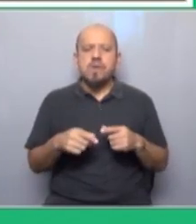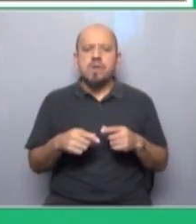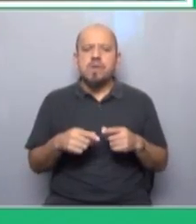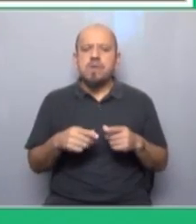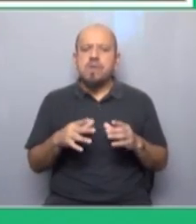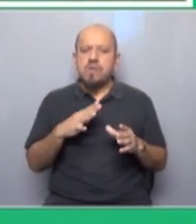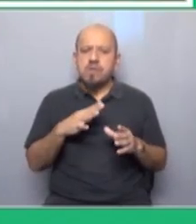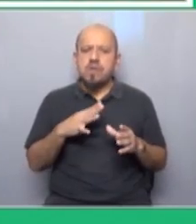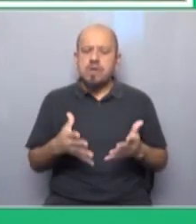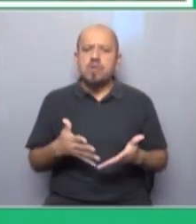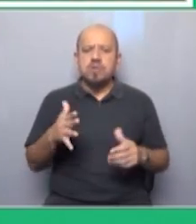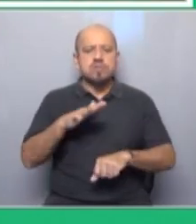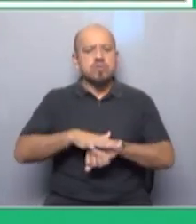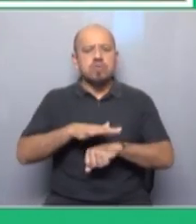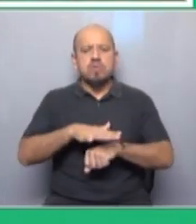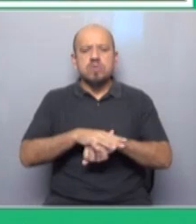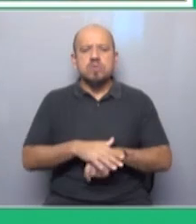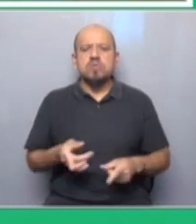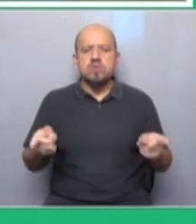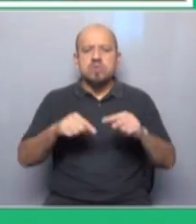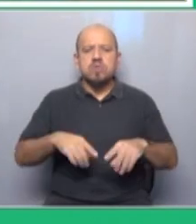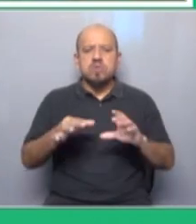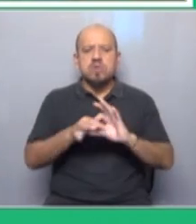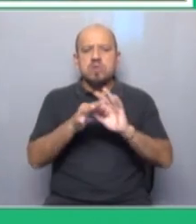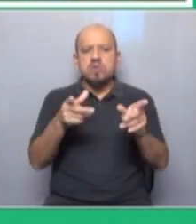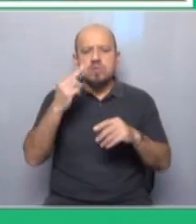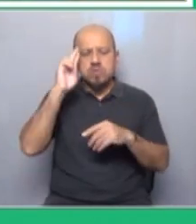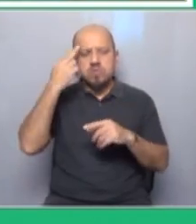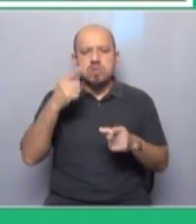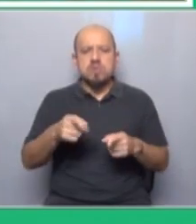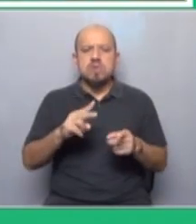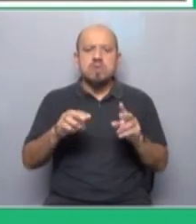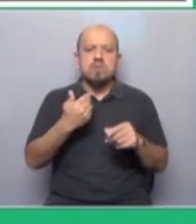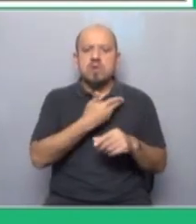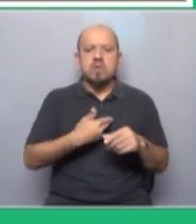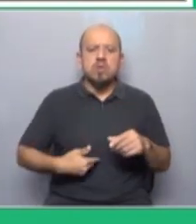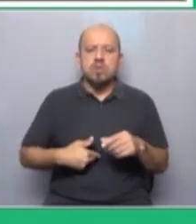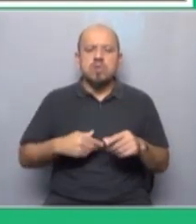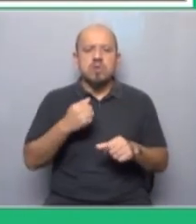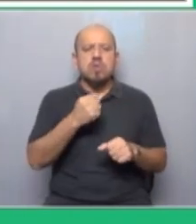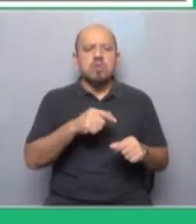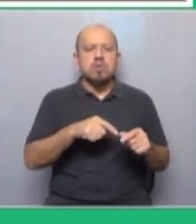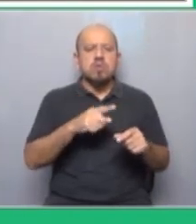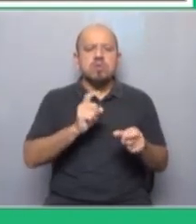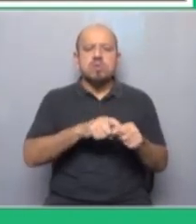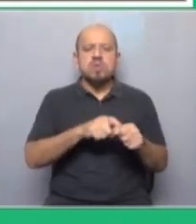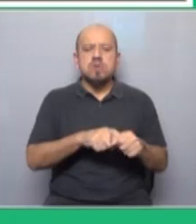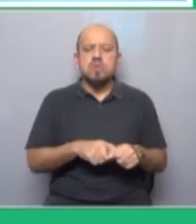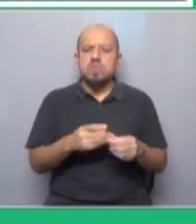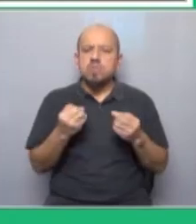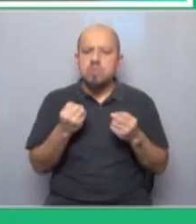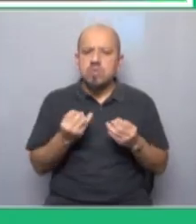aspecto creo que estamos en el peor momento desde que volvió la democracia al Uruguay en ese relacionamiento entre el gobierno y el sindicalismo ¿por qué